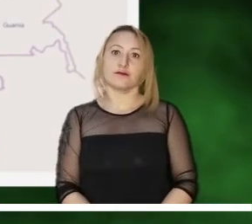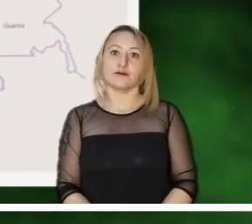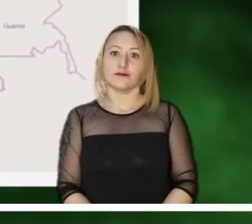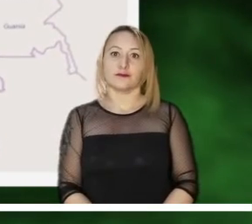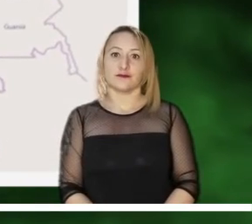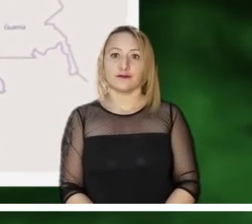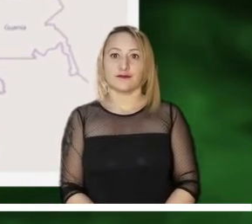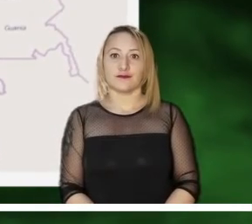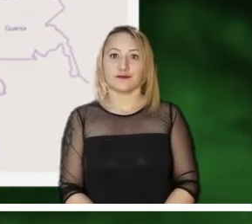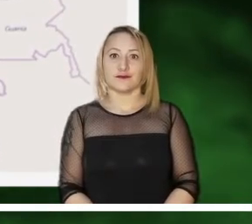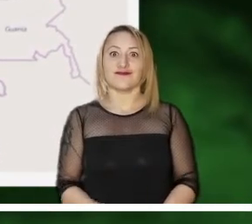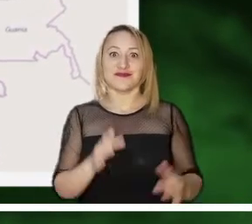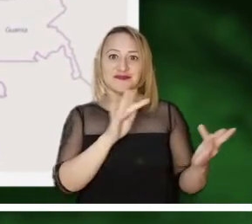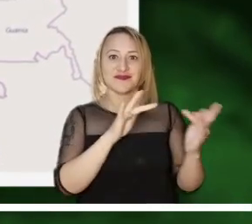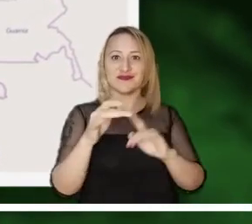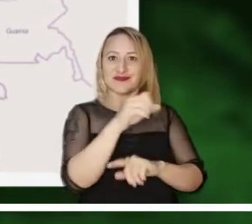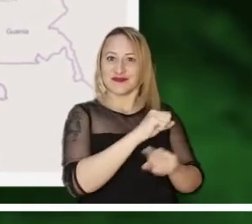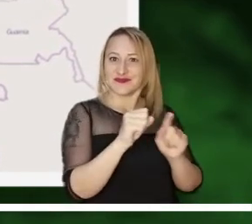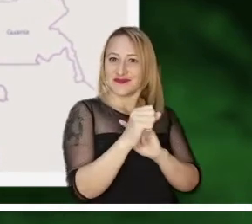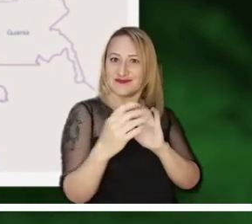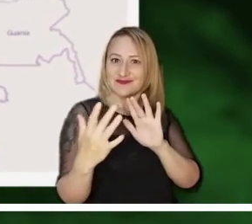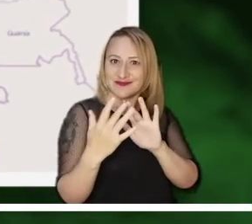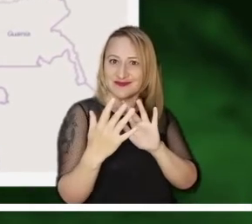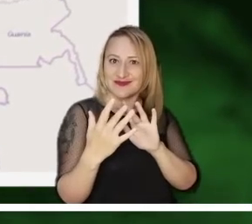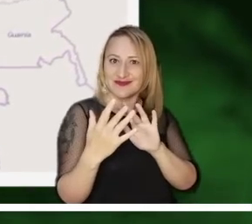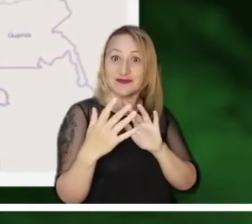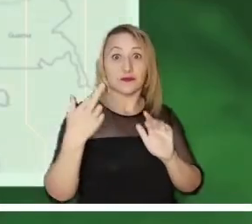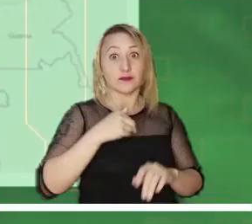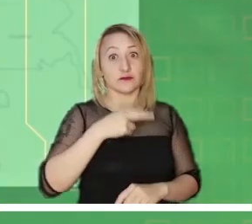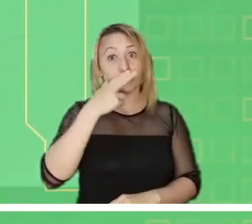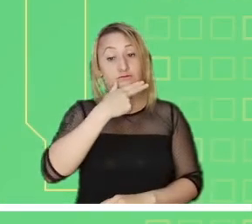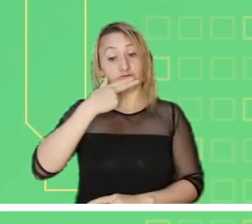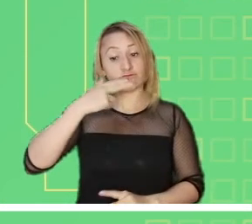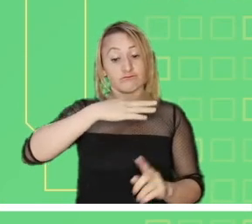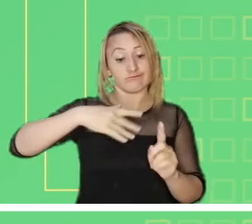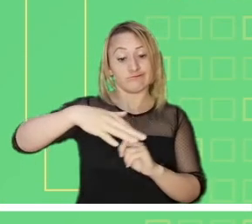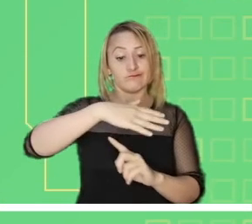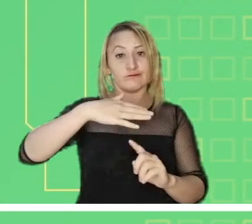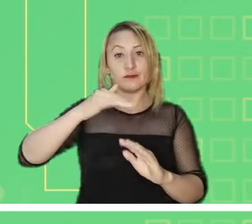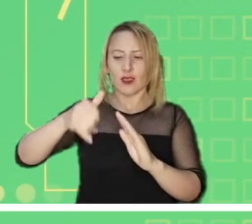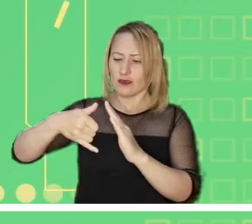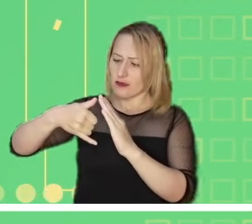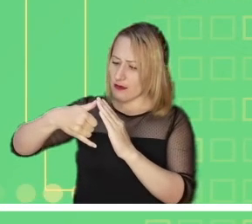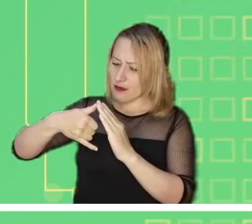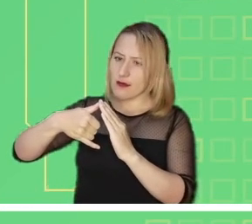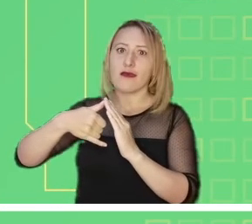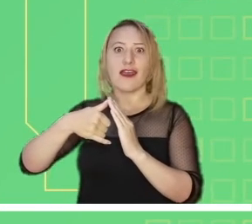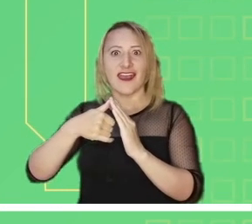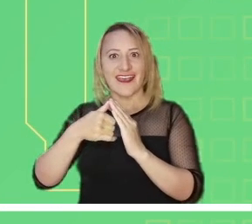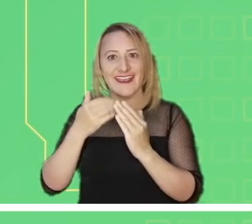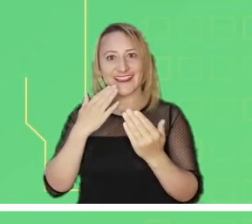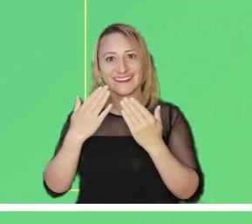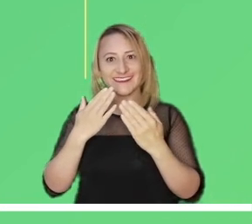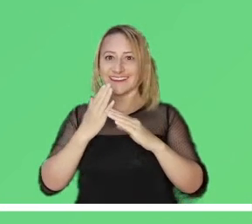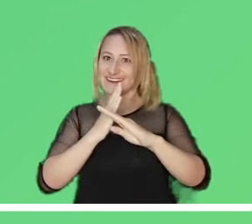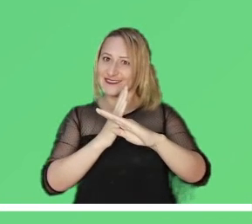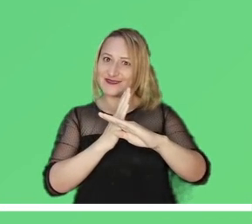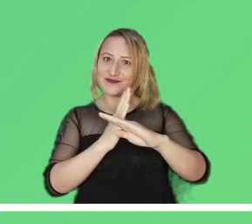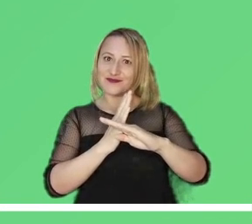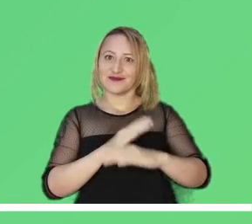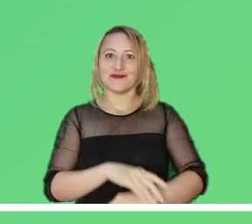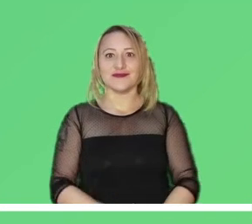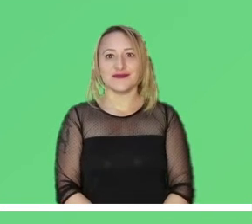Meta, Magdalena, Cundinamarca, Boyacá y Antioquia. Los esperamos en nuestras redes